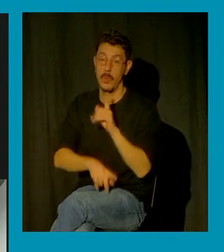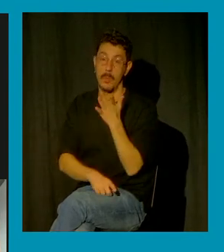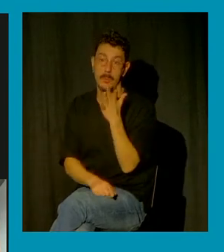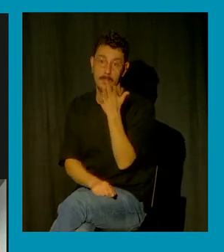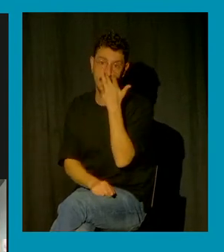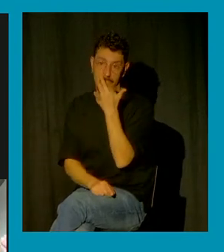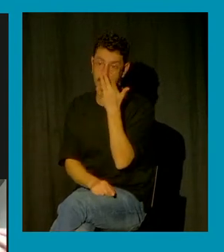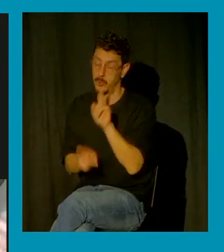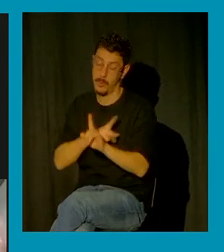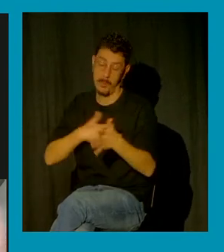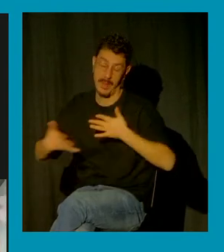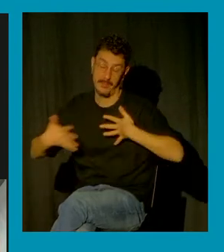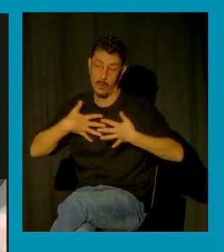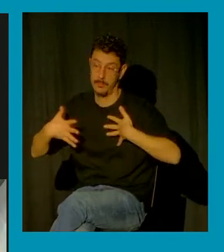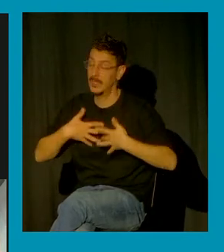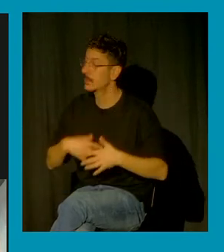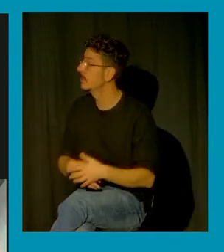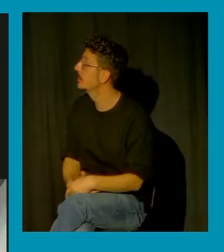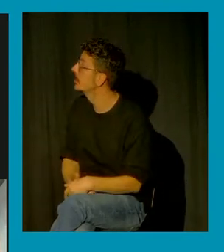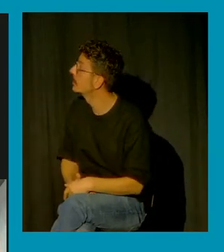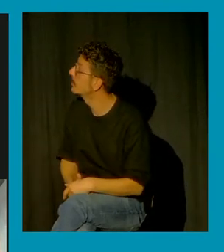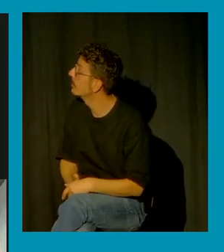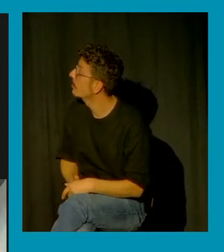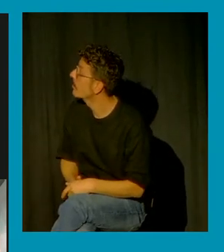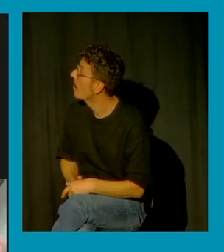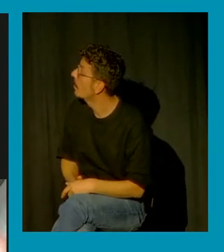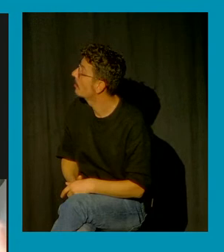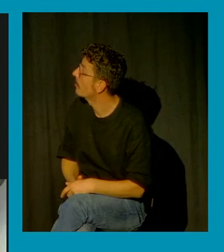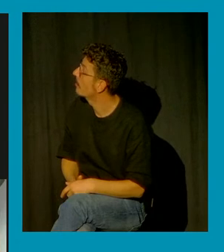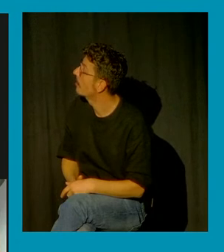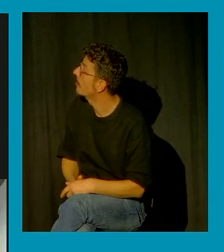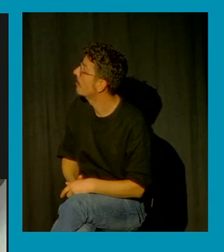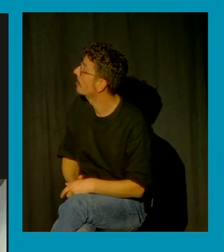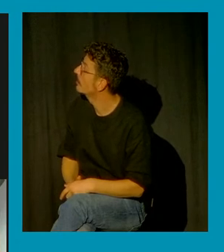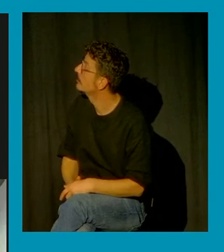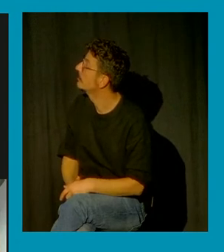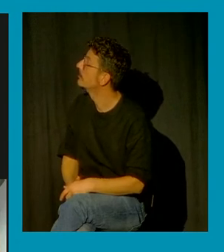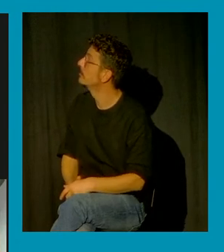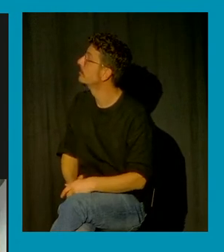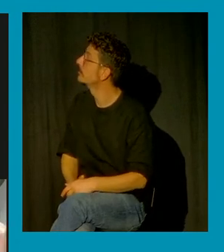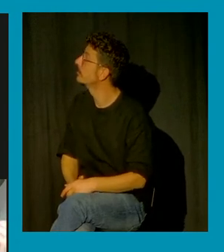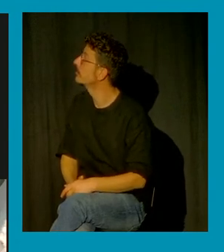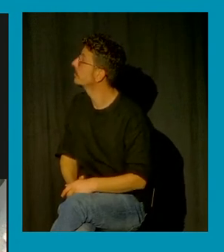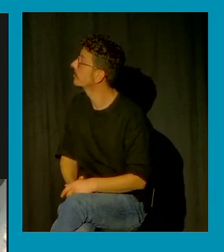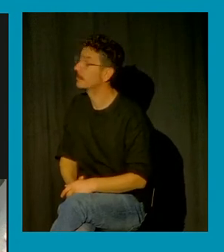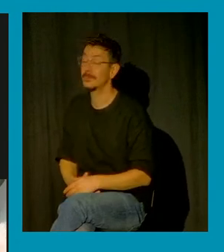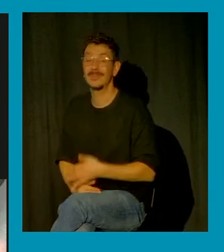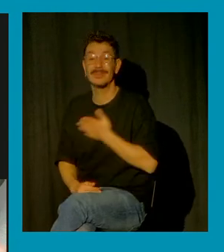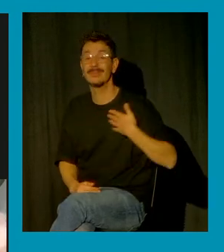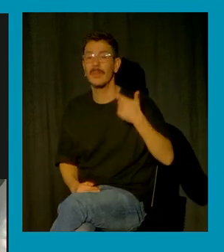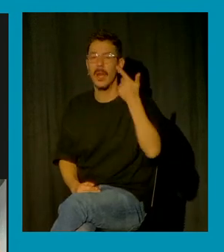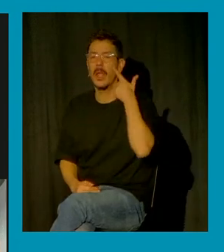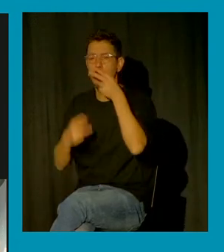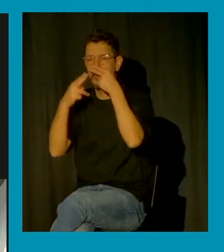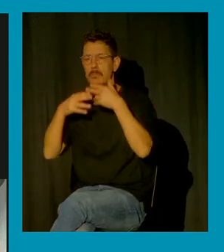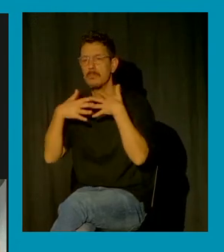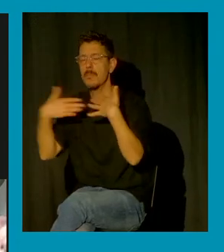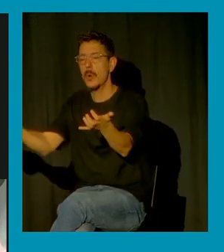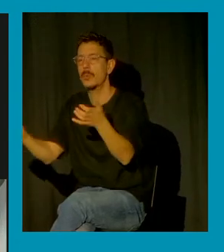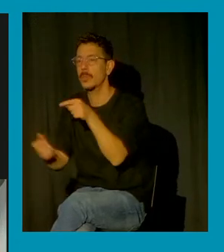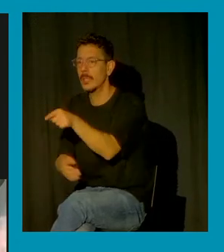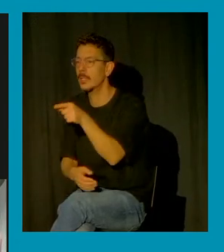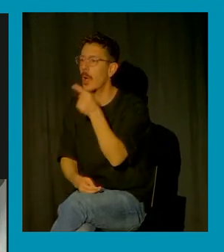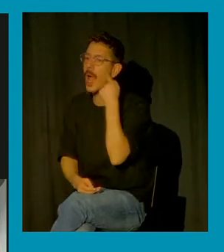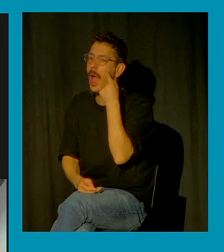no estaban bien vistos no tenían el valor que pueden tener ahora y quería ver cómo se comportaba el público si tú le das al